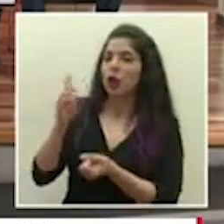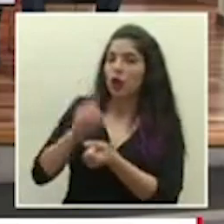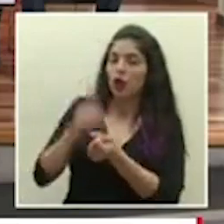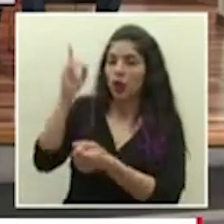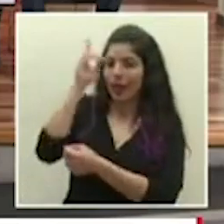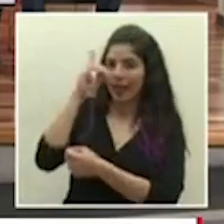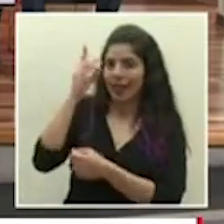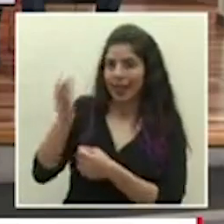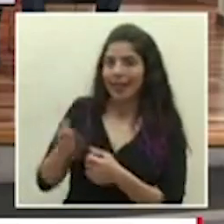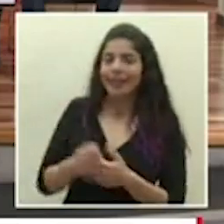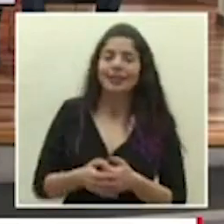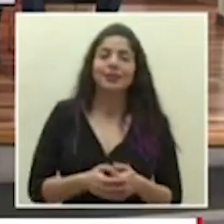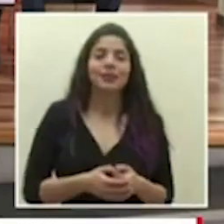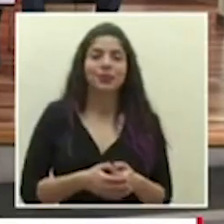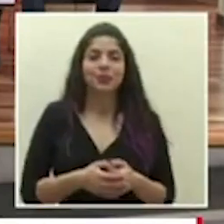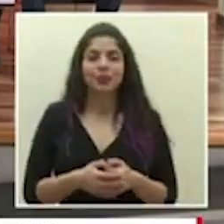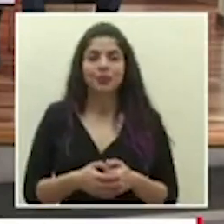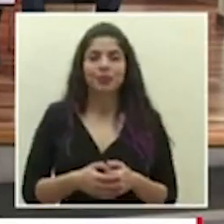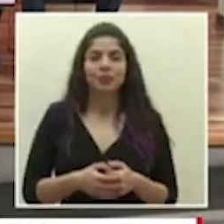Salas